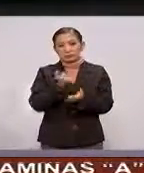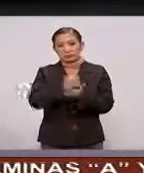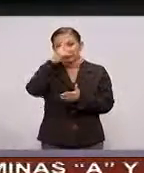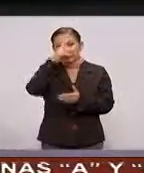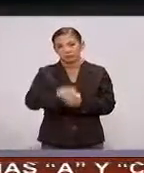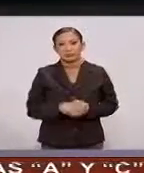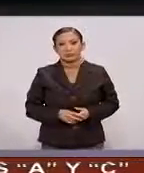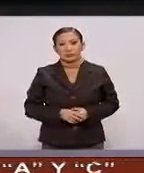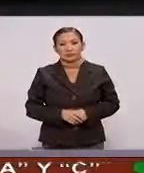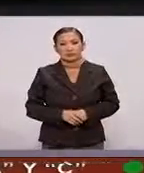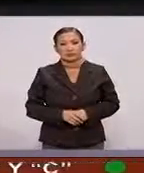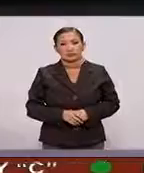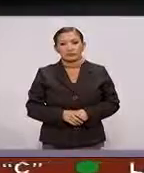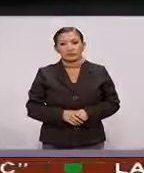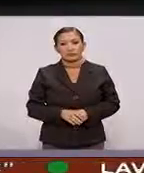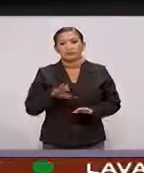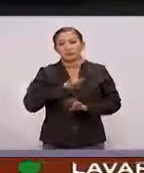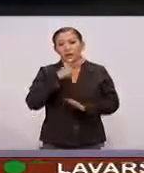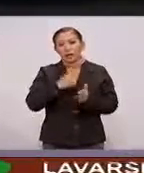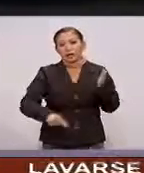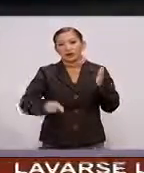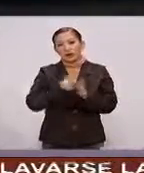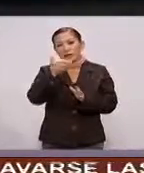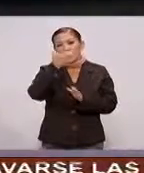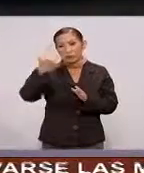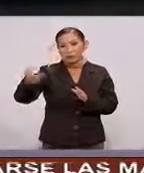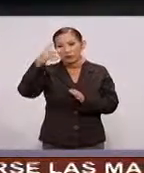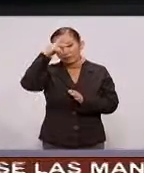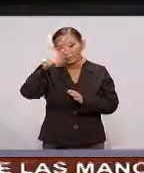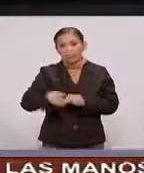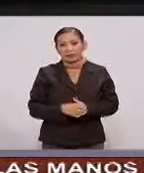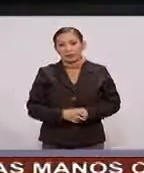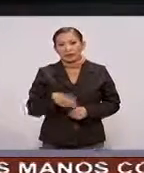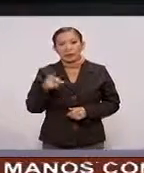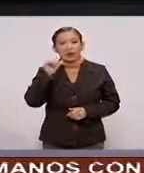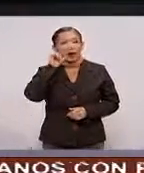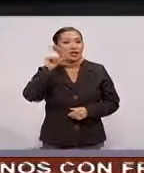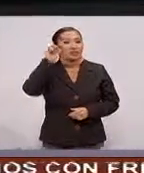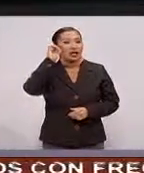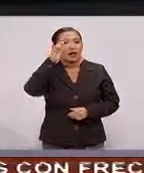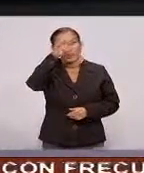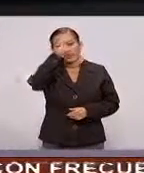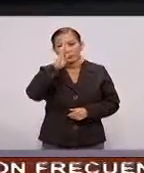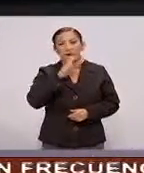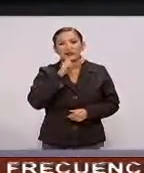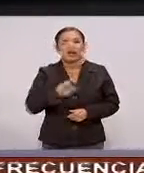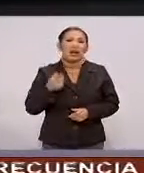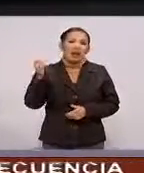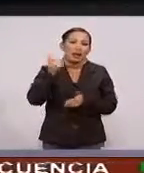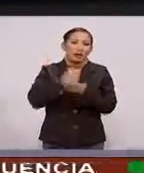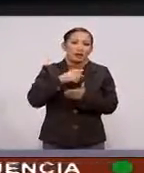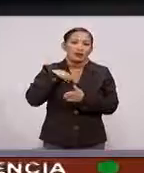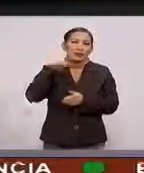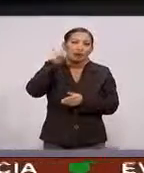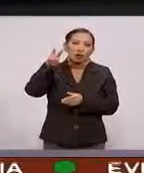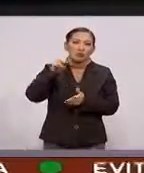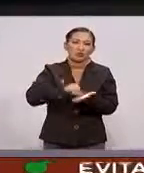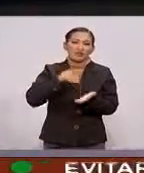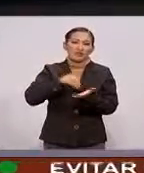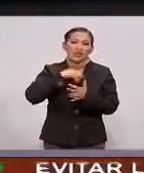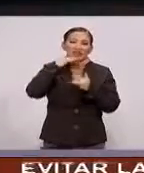Valle de México Y ya se levantó la contingencia ambiental Pero ayer al mediodía el Valle de México Aún lucía